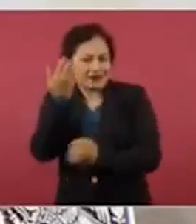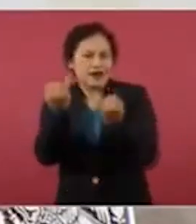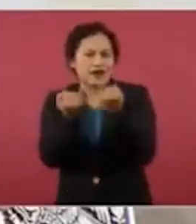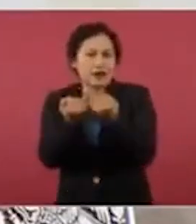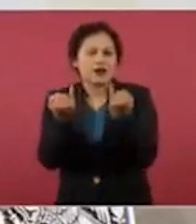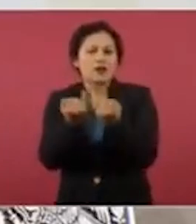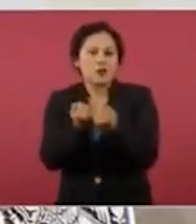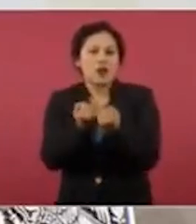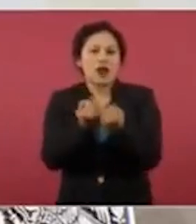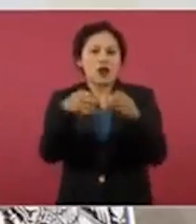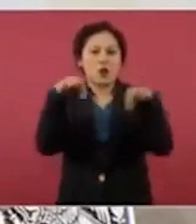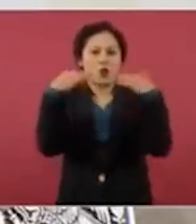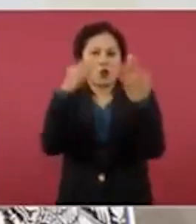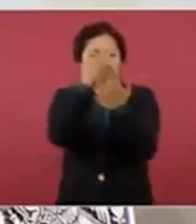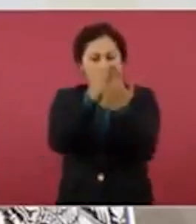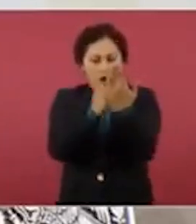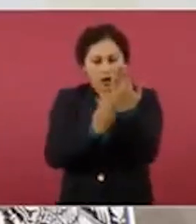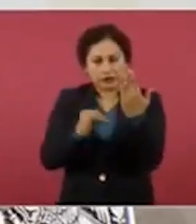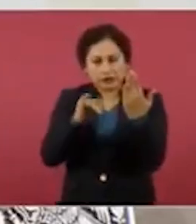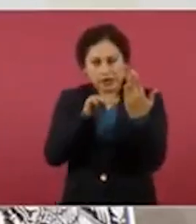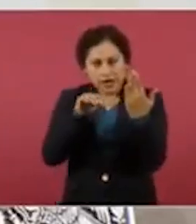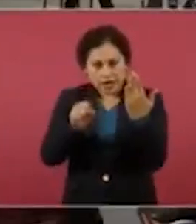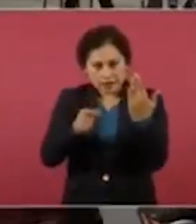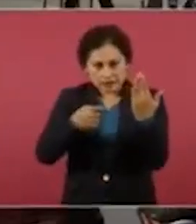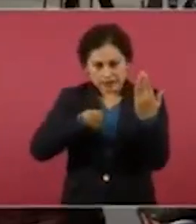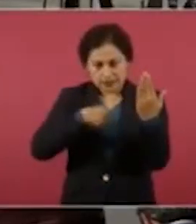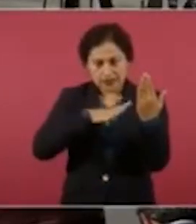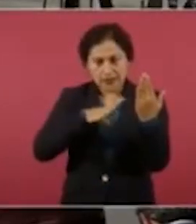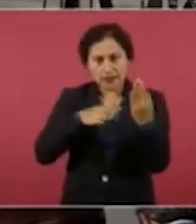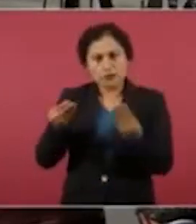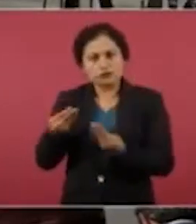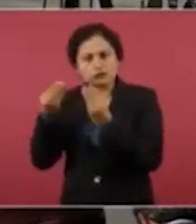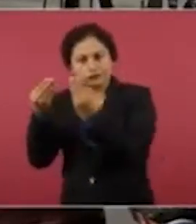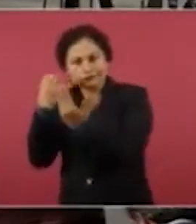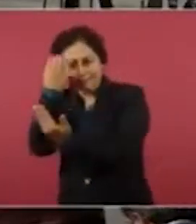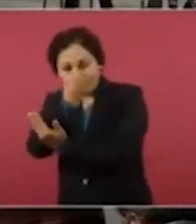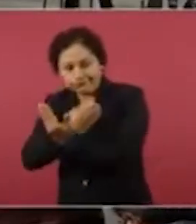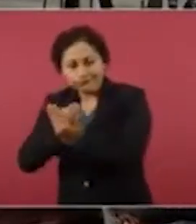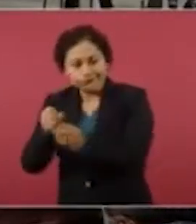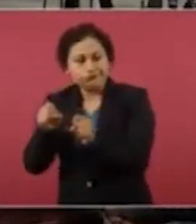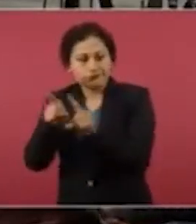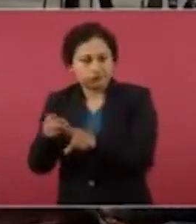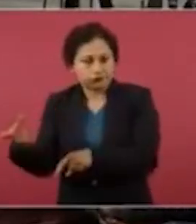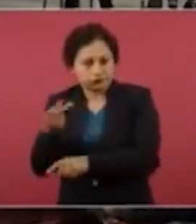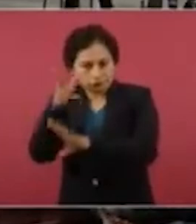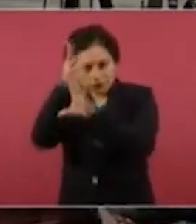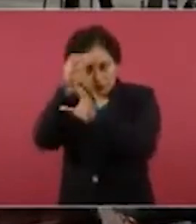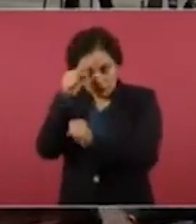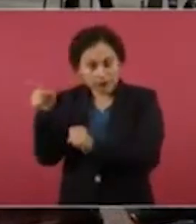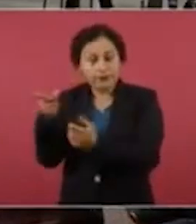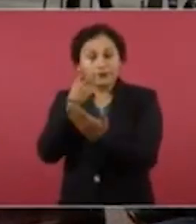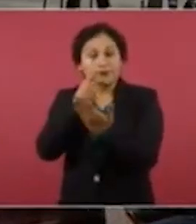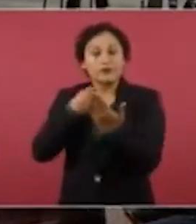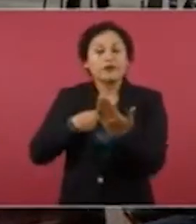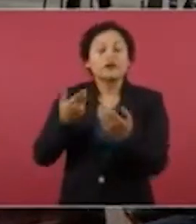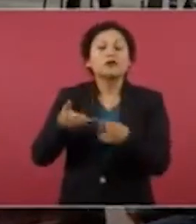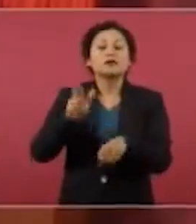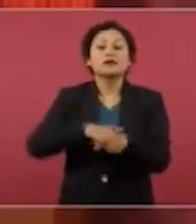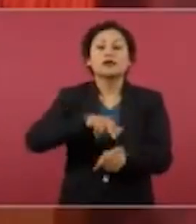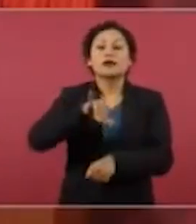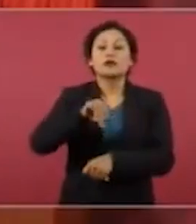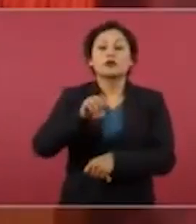IMSS-Bienestar y estuvieron de acuerdo, entonces estamos por arrancar. De estos dos hospitales nos comentan que el Hospital Integral José María Morelos